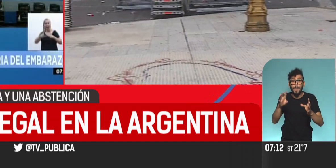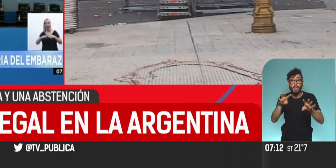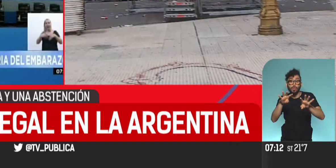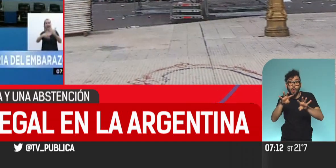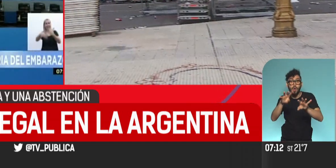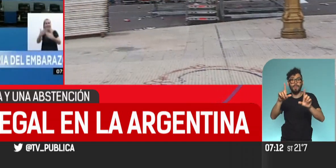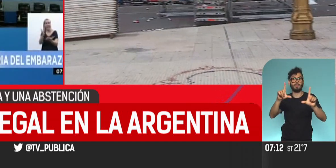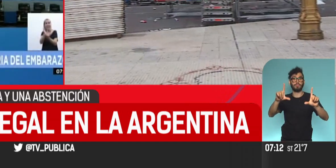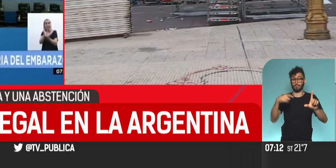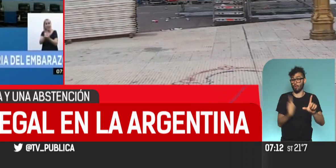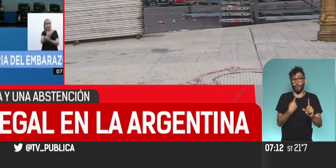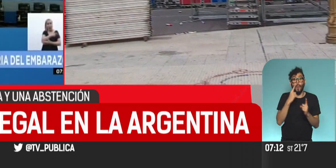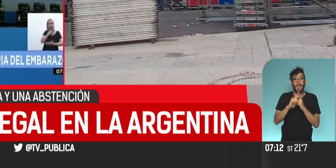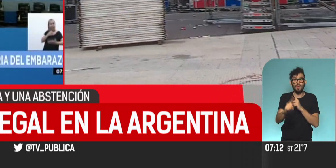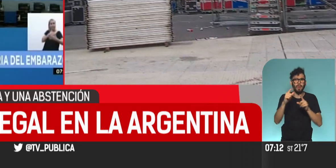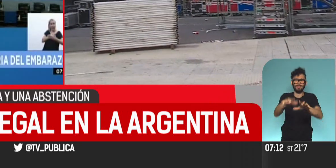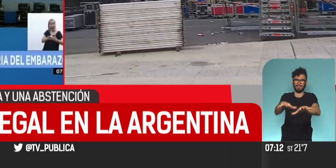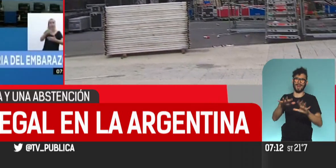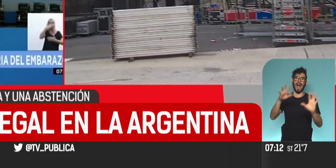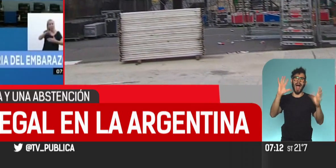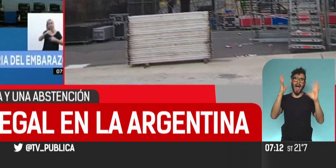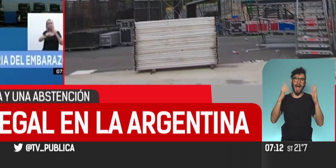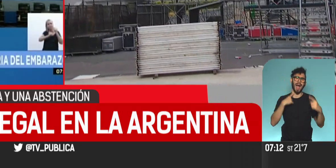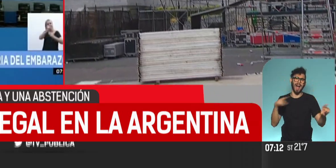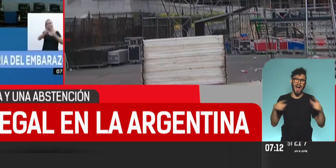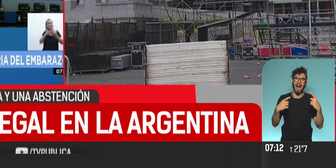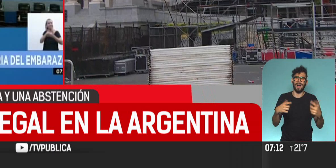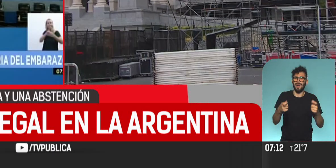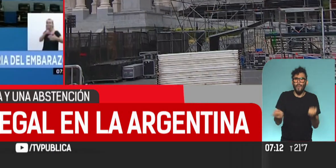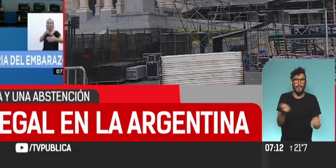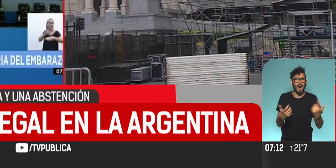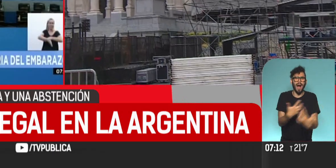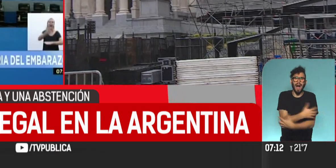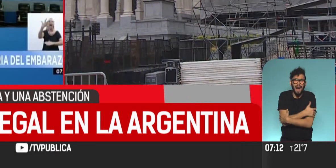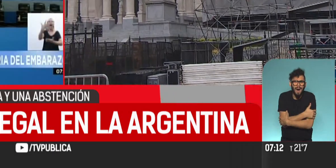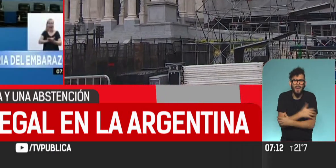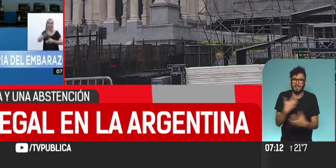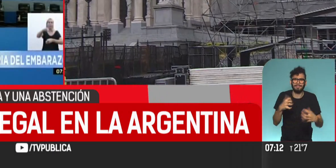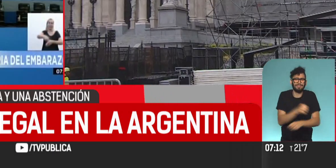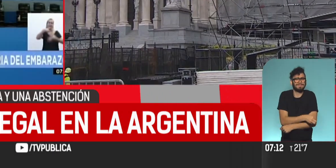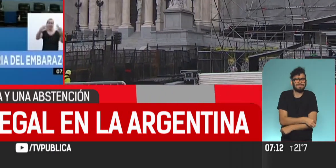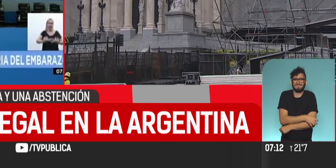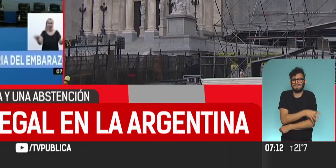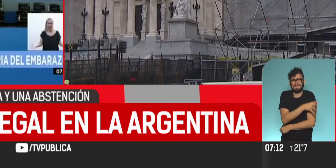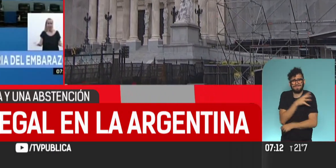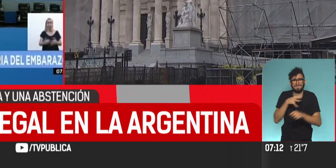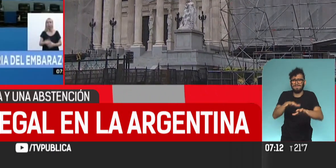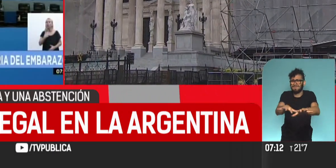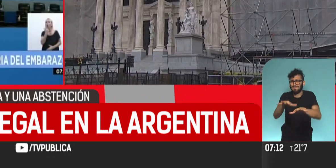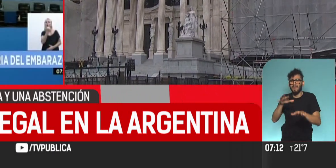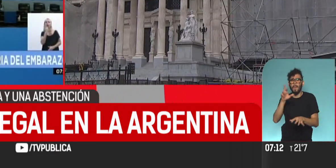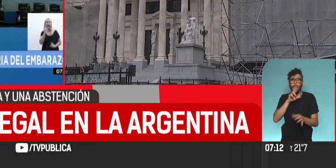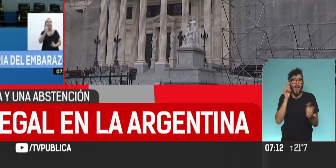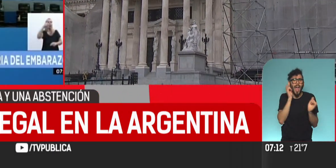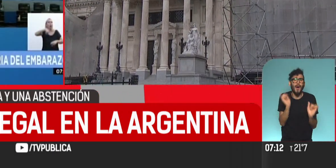transmitíamos en vivo y veíamos aquí el aplauso, los bailes, los cánticos, los abrazos y la emoción que embargaba la gran cantidad de jovencitas.